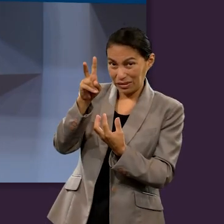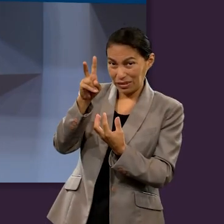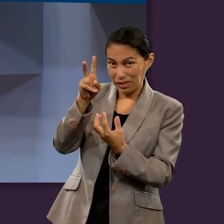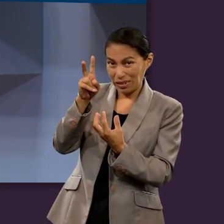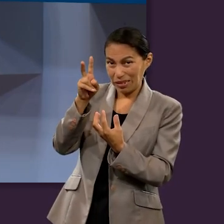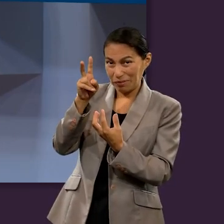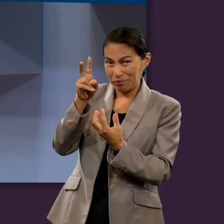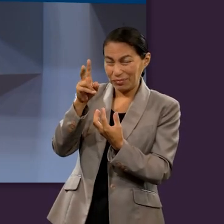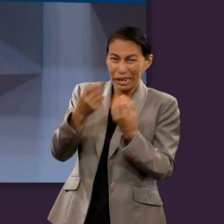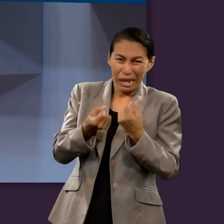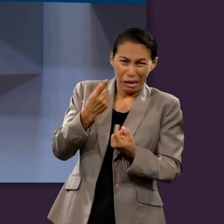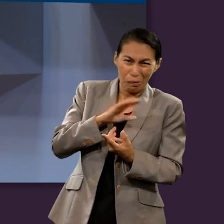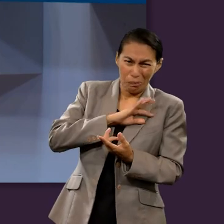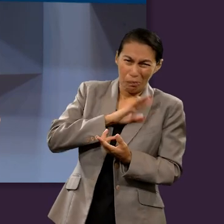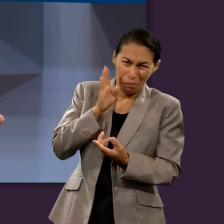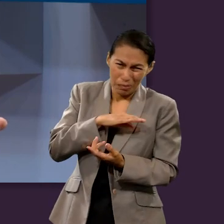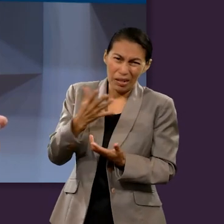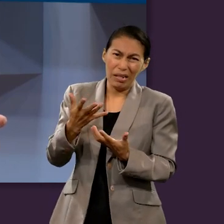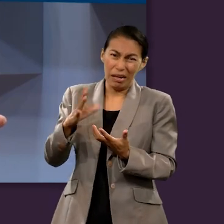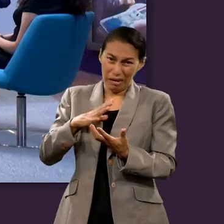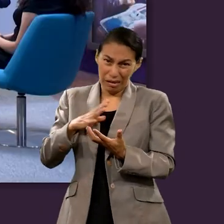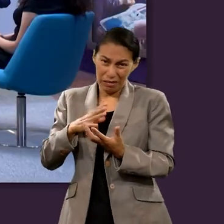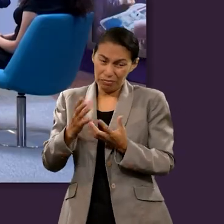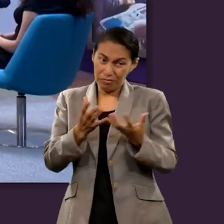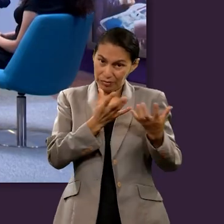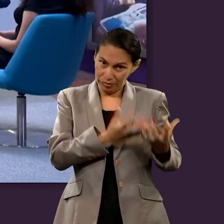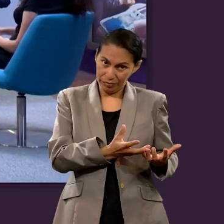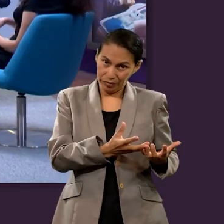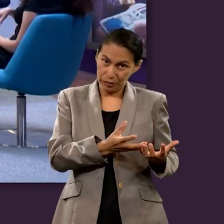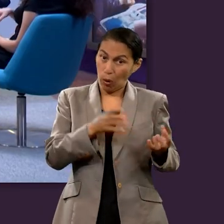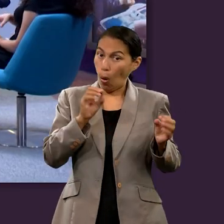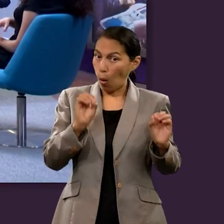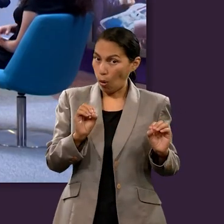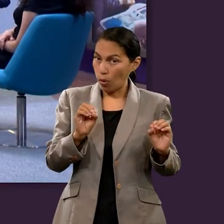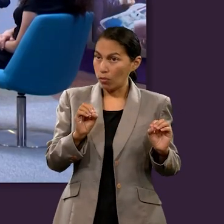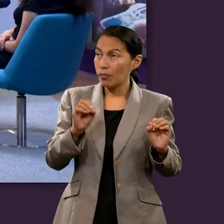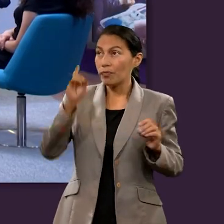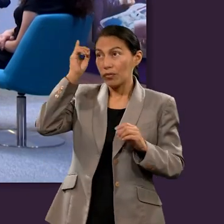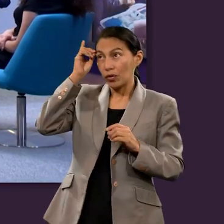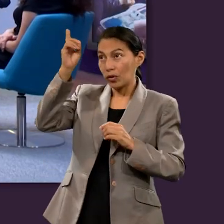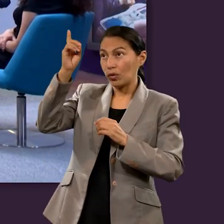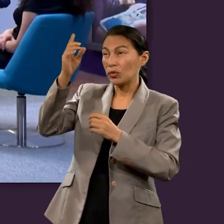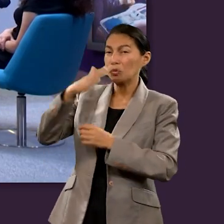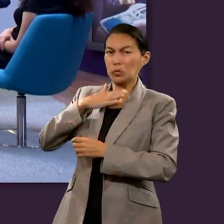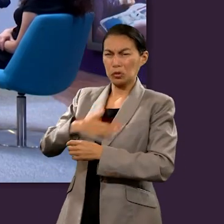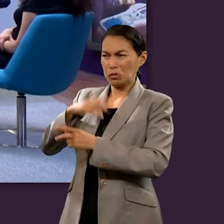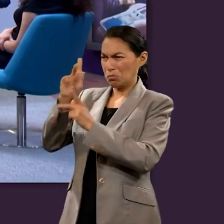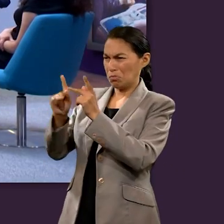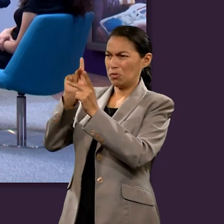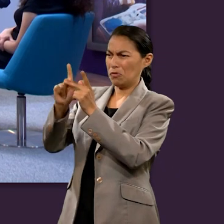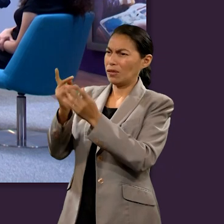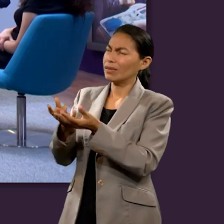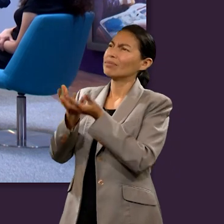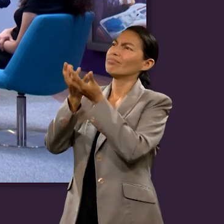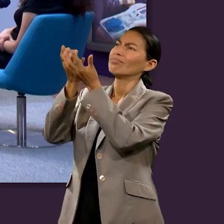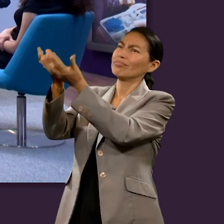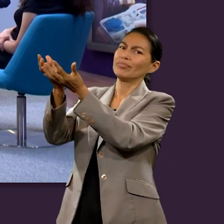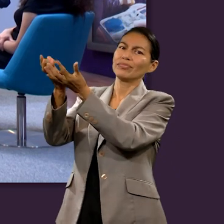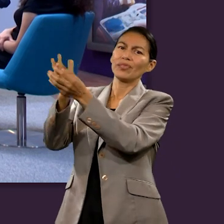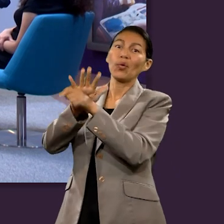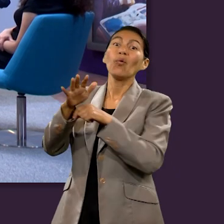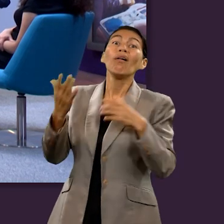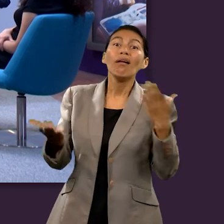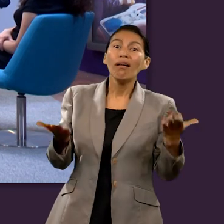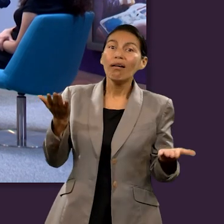entre clamar por venganza humana cuando algo nos ha ocurrido o más bien dejar las